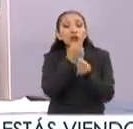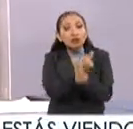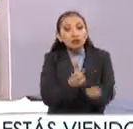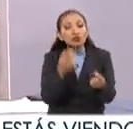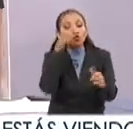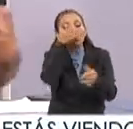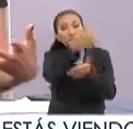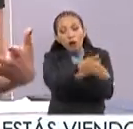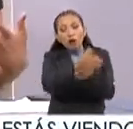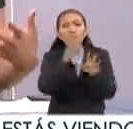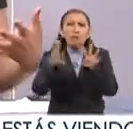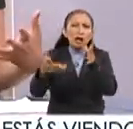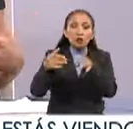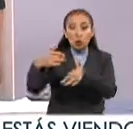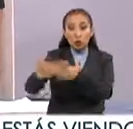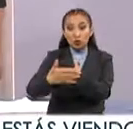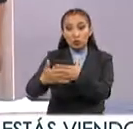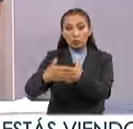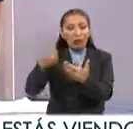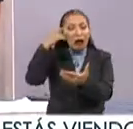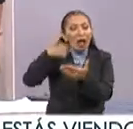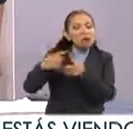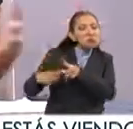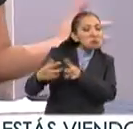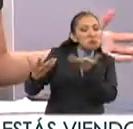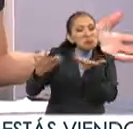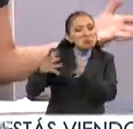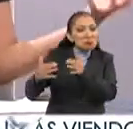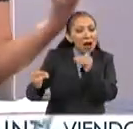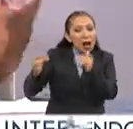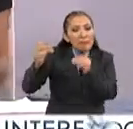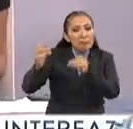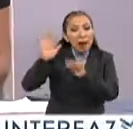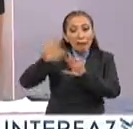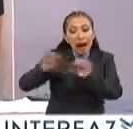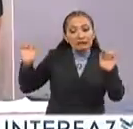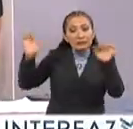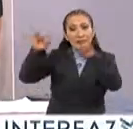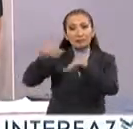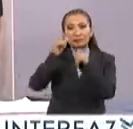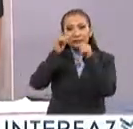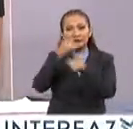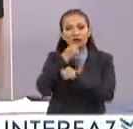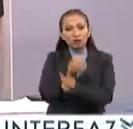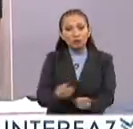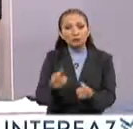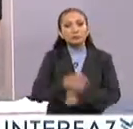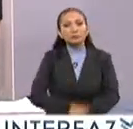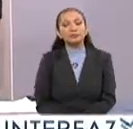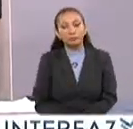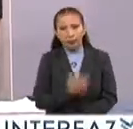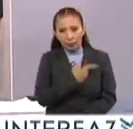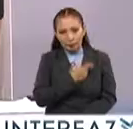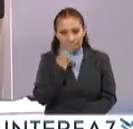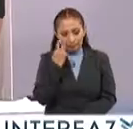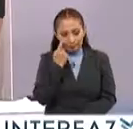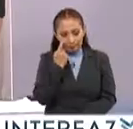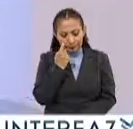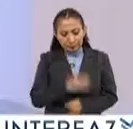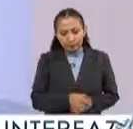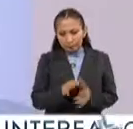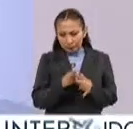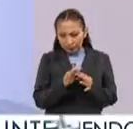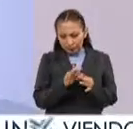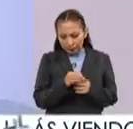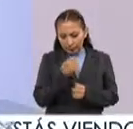participaron y cuántos más o menos se espera o qué van a mejorar para captar más la atención de los niños? Sí, con gusto, Ana Cristina. Pues,